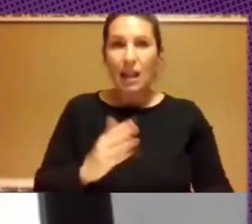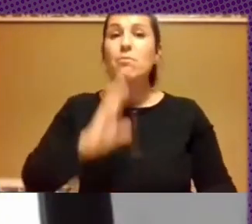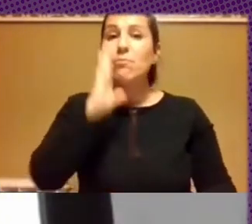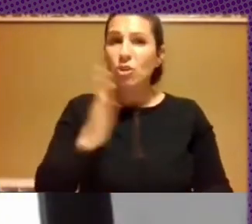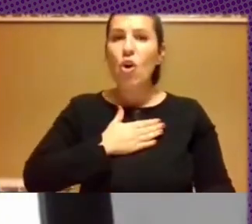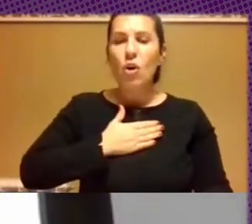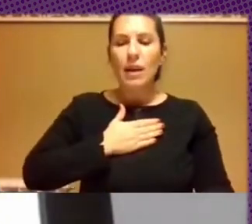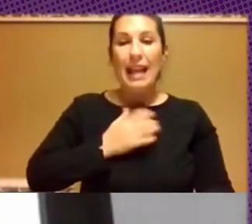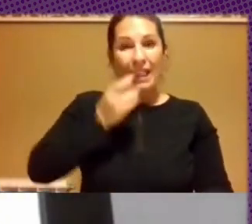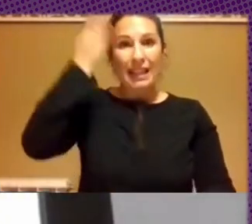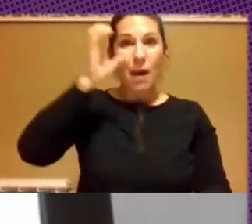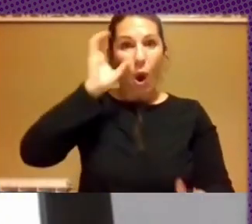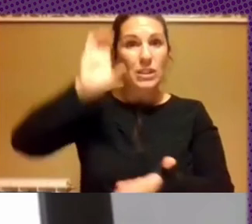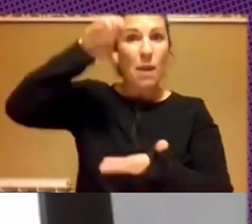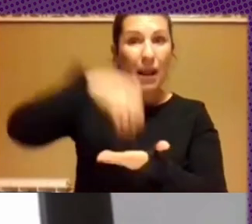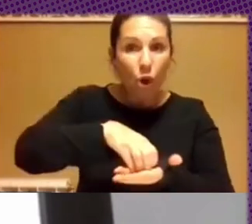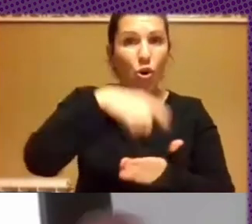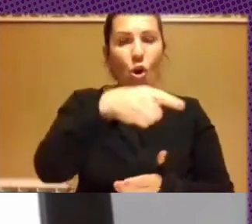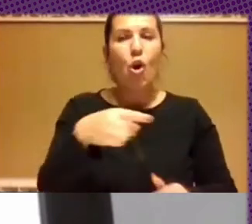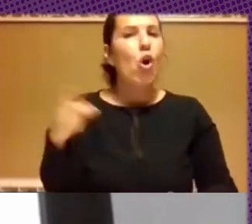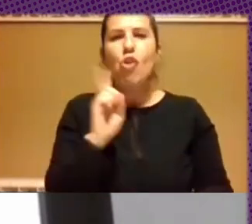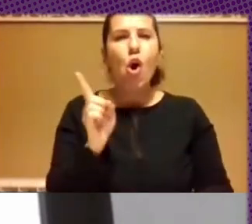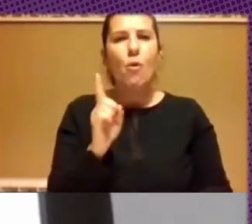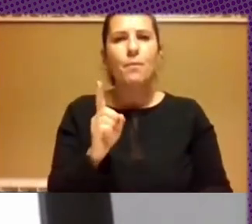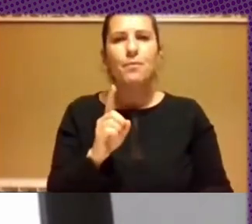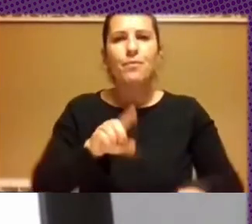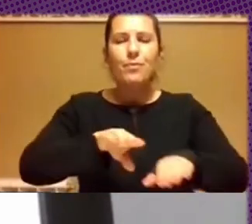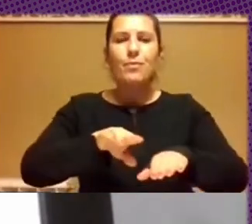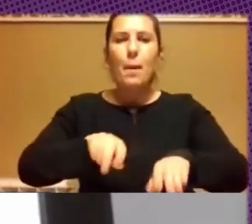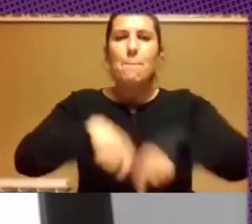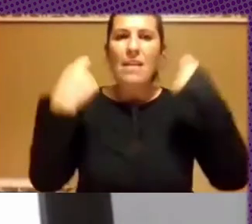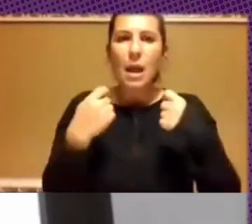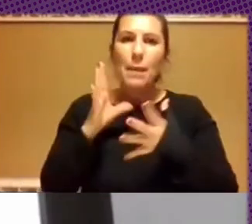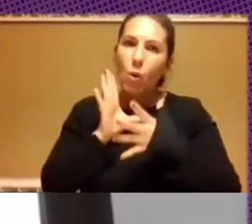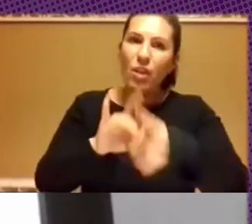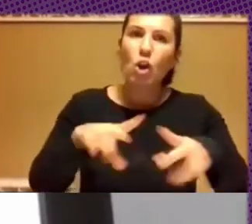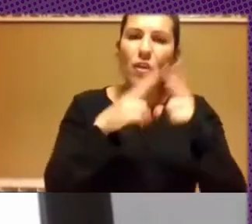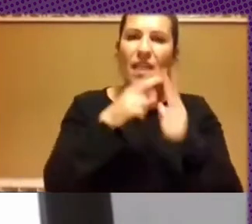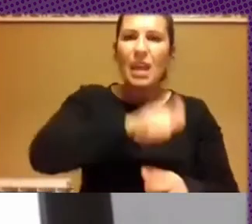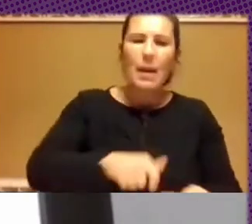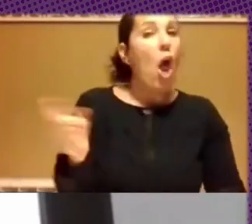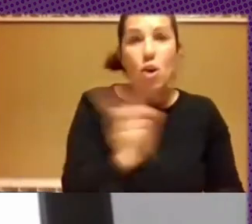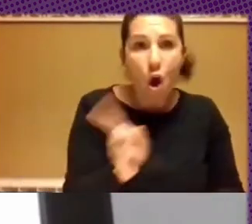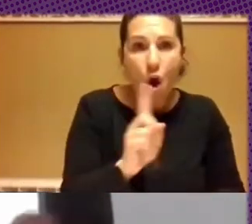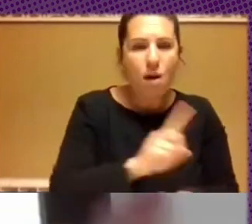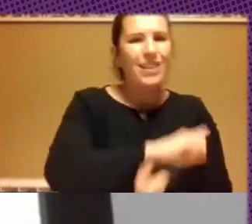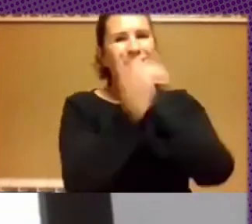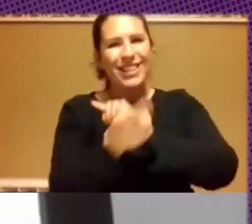de este observatorio no desdeña la vinculación con la sociedad civil, sino que busca